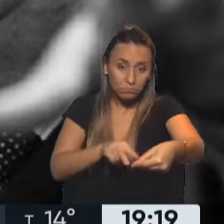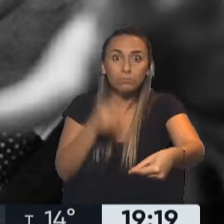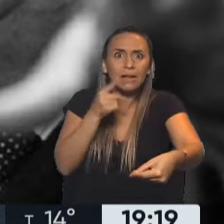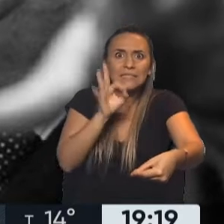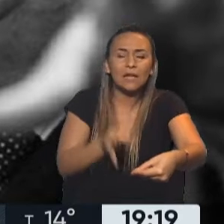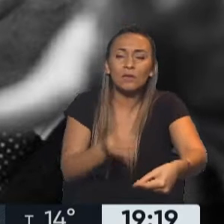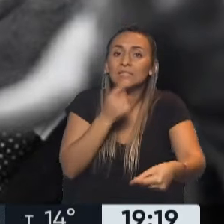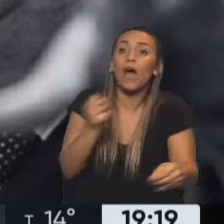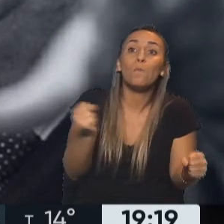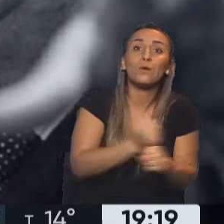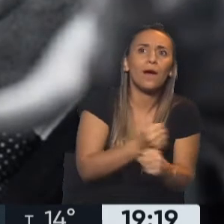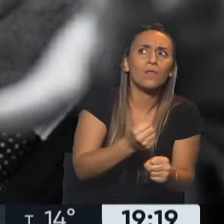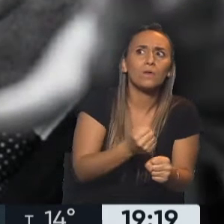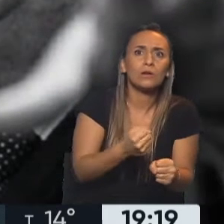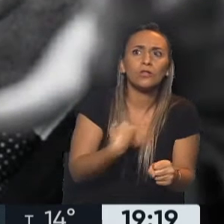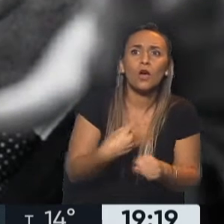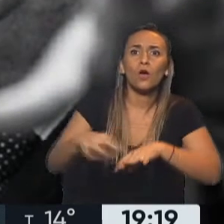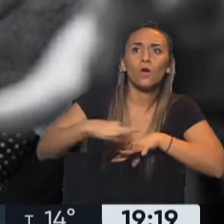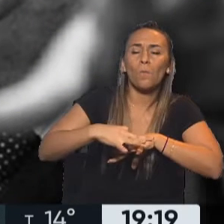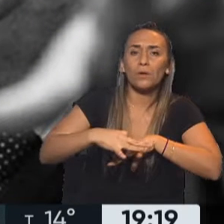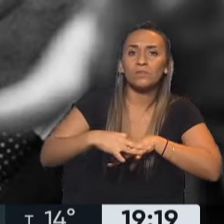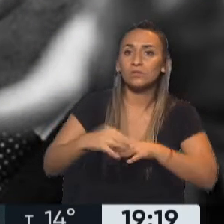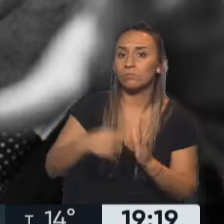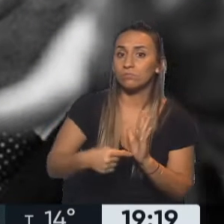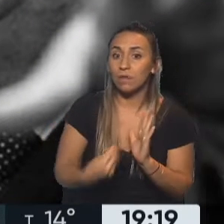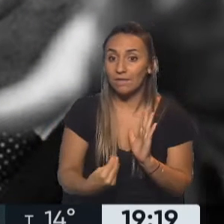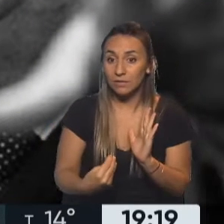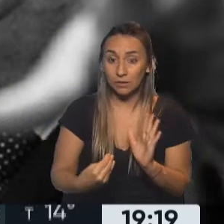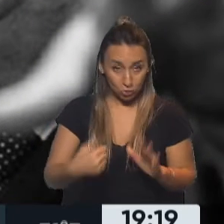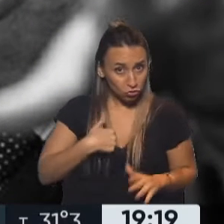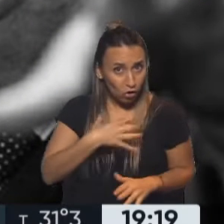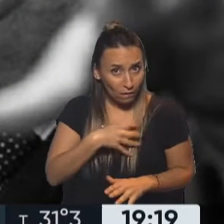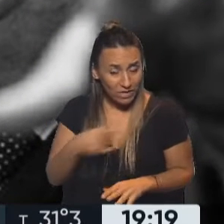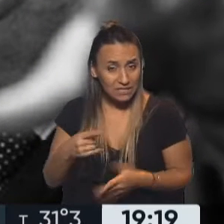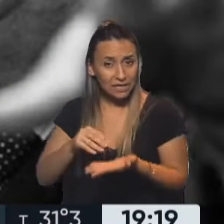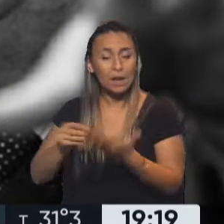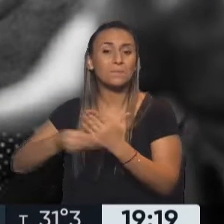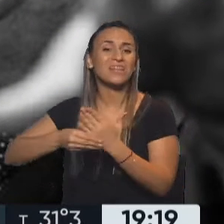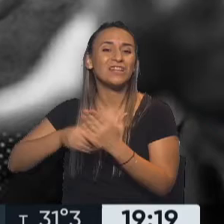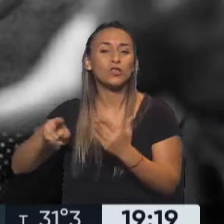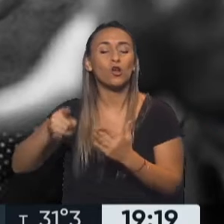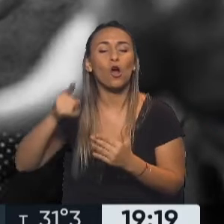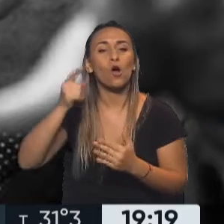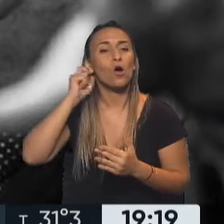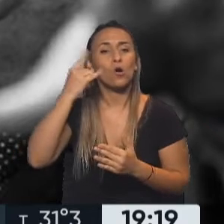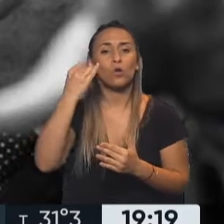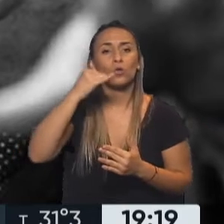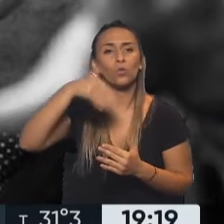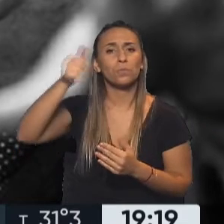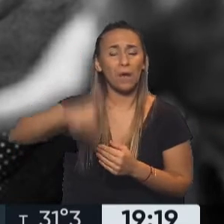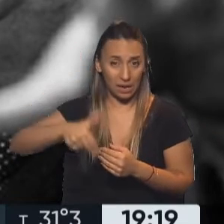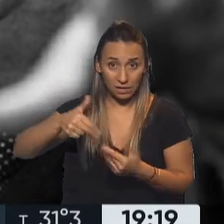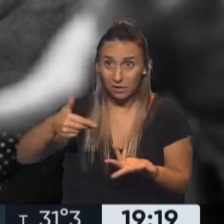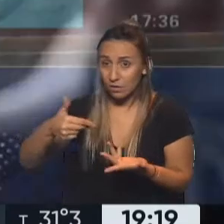Tenemos una más, una declaración más de Mayanz que dice, yo confío en el ministro, que habla de Martín Guzmán, pero el pueblo nos votó